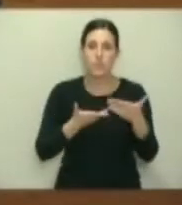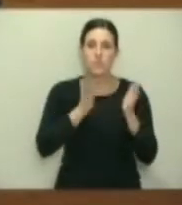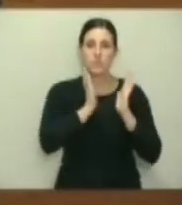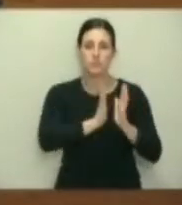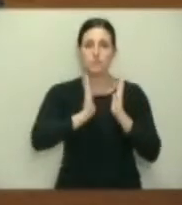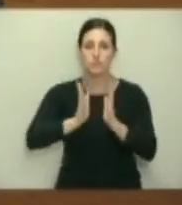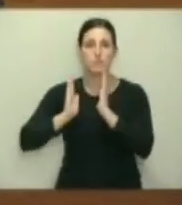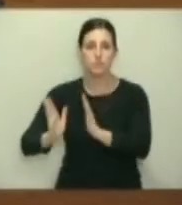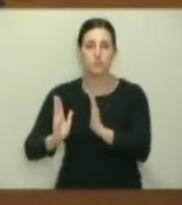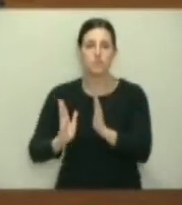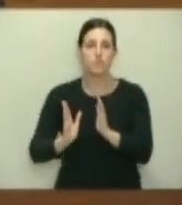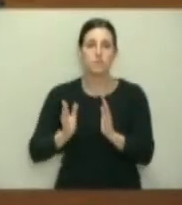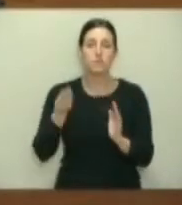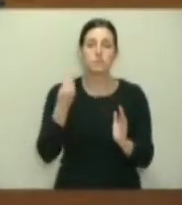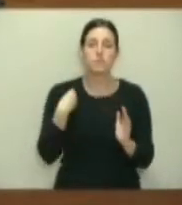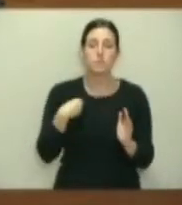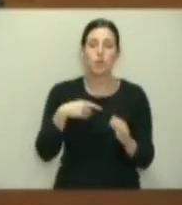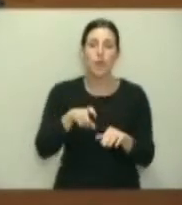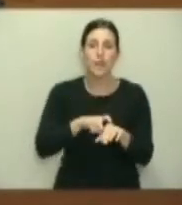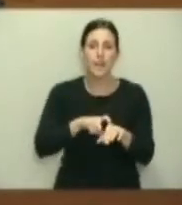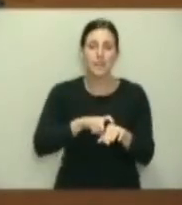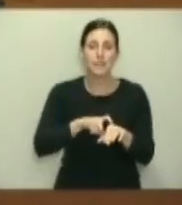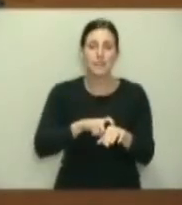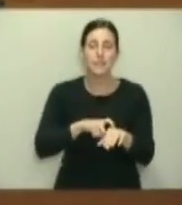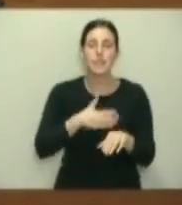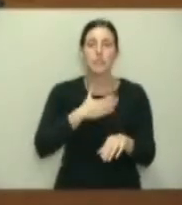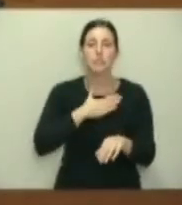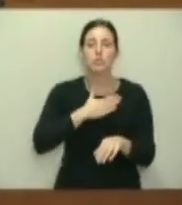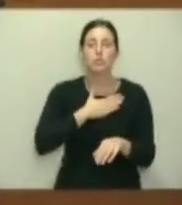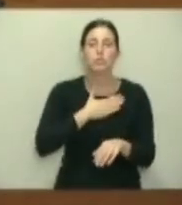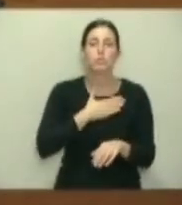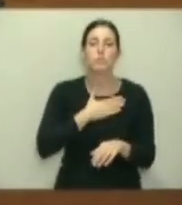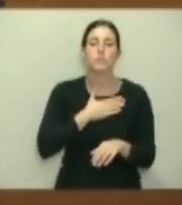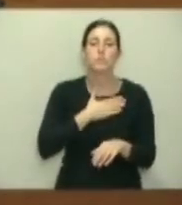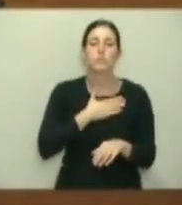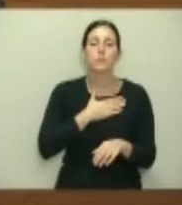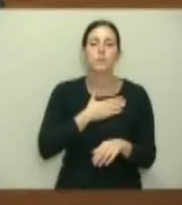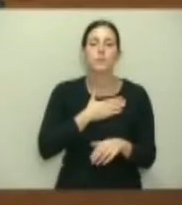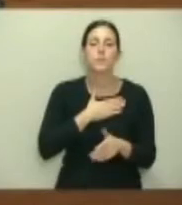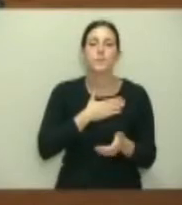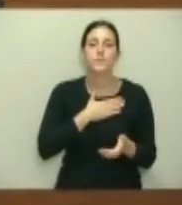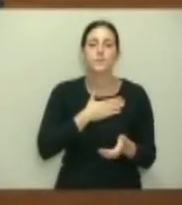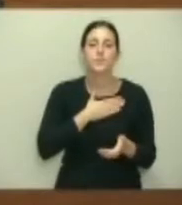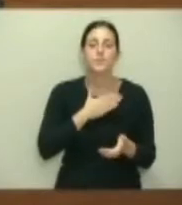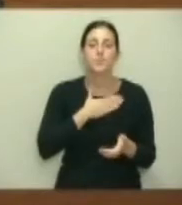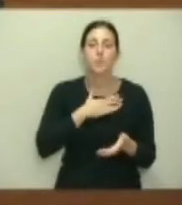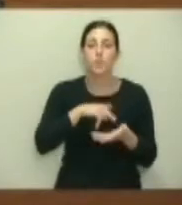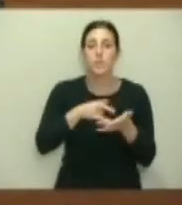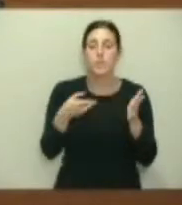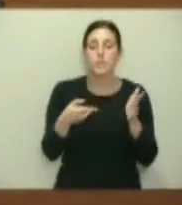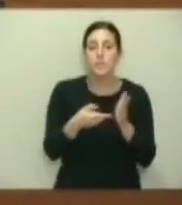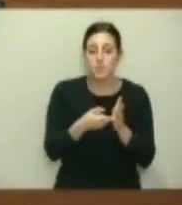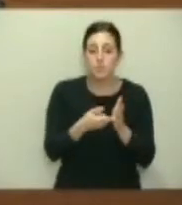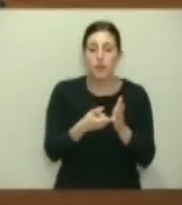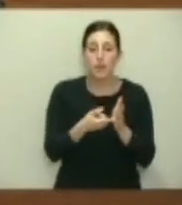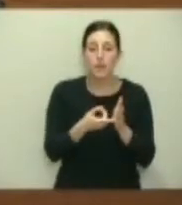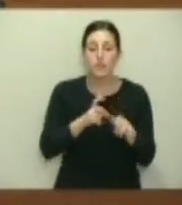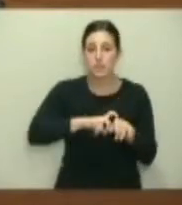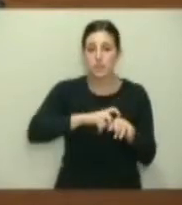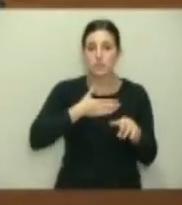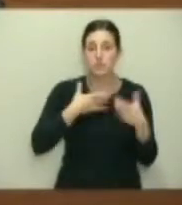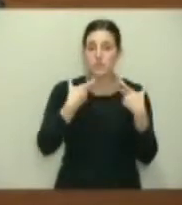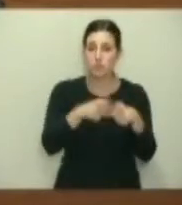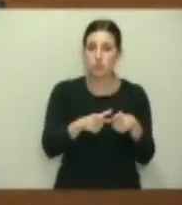en cuanto a las características de nuestro, digamos, nuestro sistema, de nuestro sector